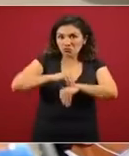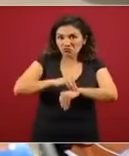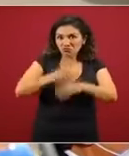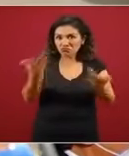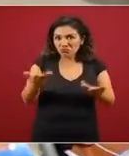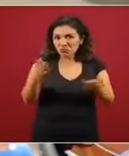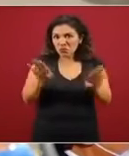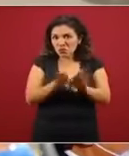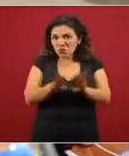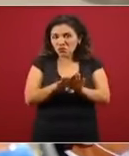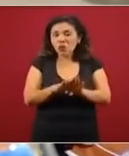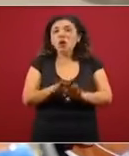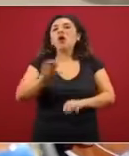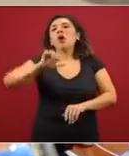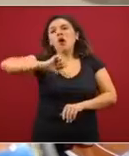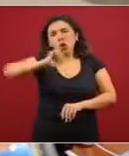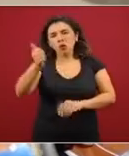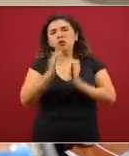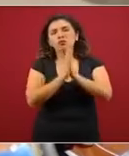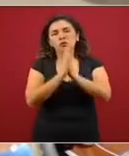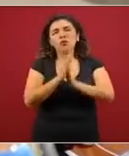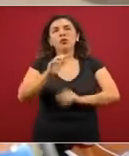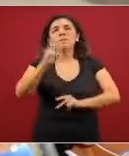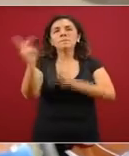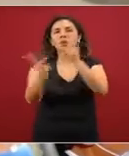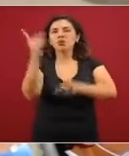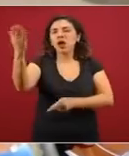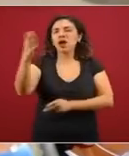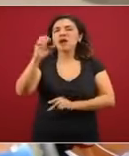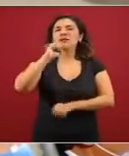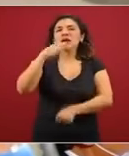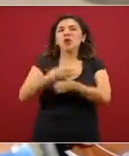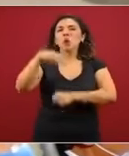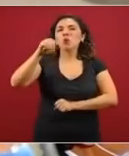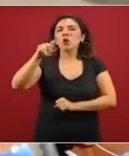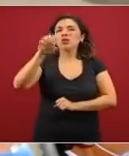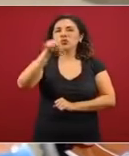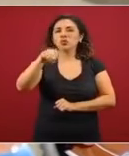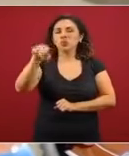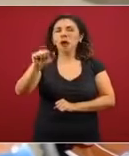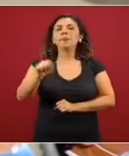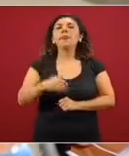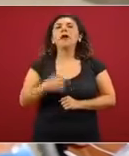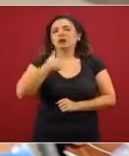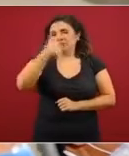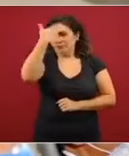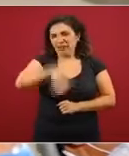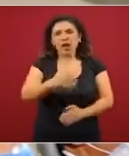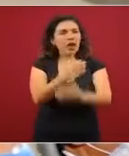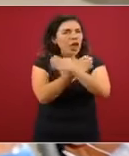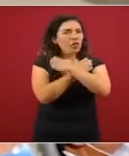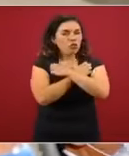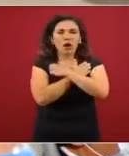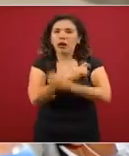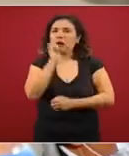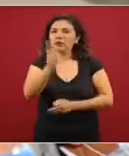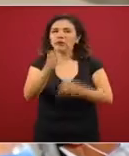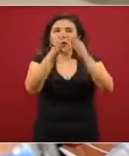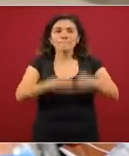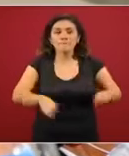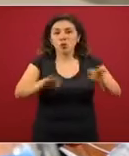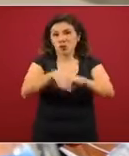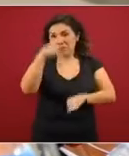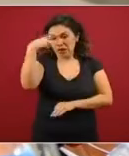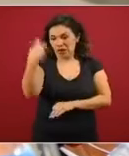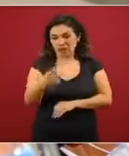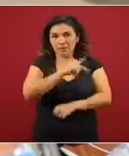si me permite rapidísimo el secretario Moctezuma, sé que la educación es un factor esencial para este país.